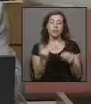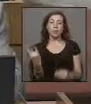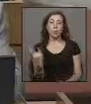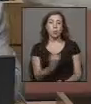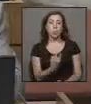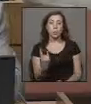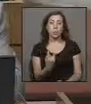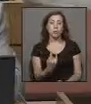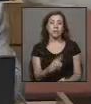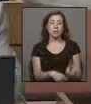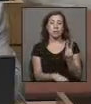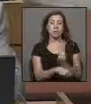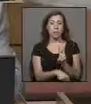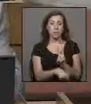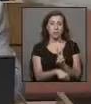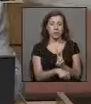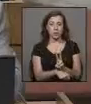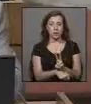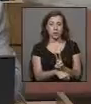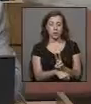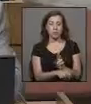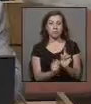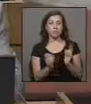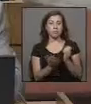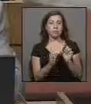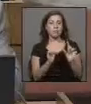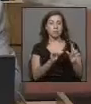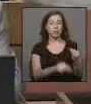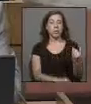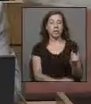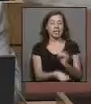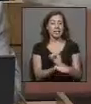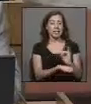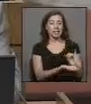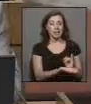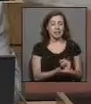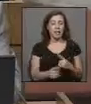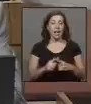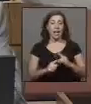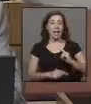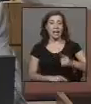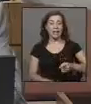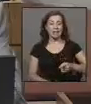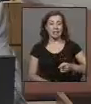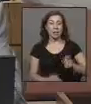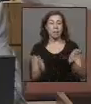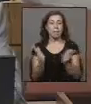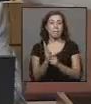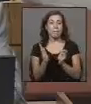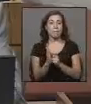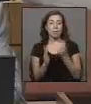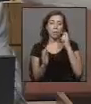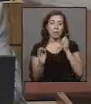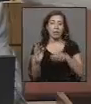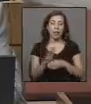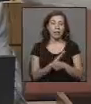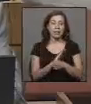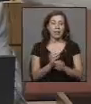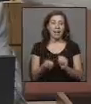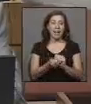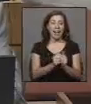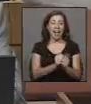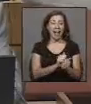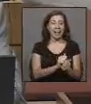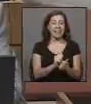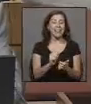universitaria de profesores, la acreditación de las instituciones, las exigencias de puntajes para ingresar a la carrera de